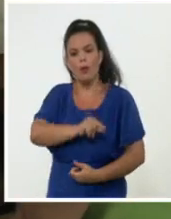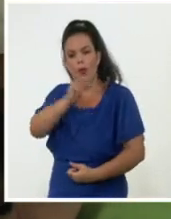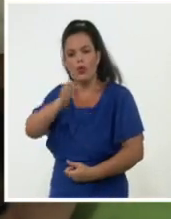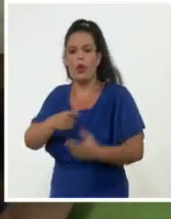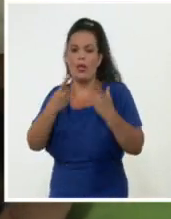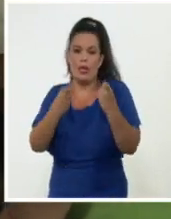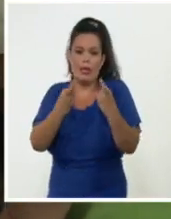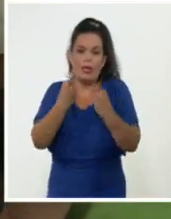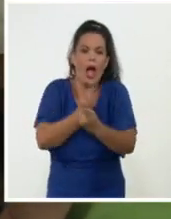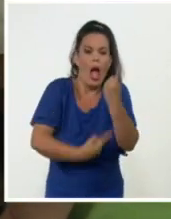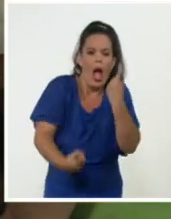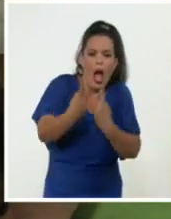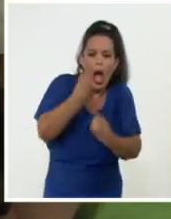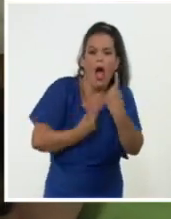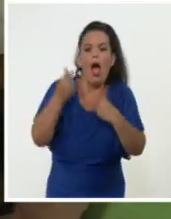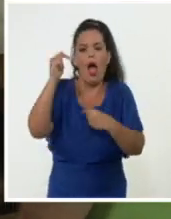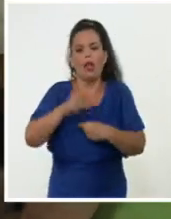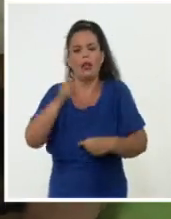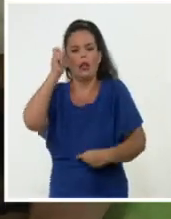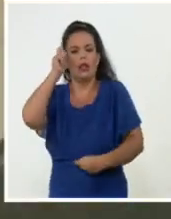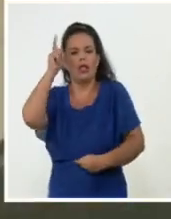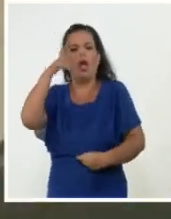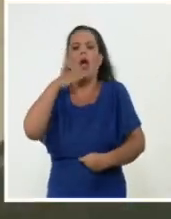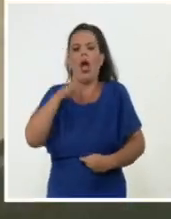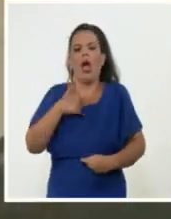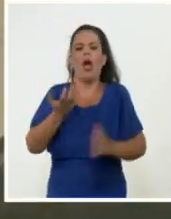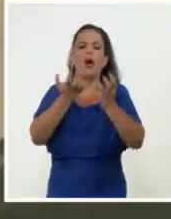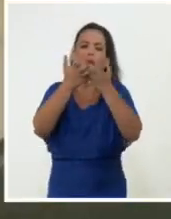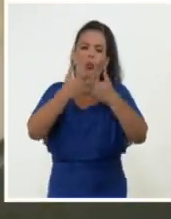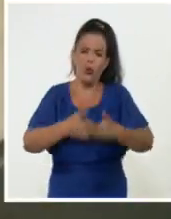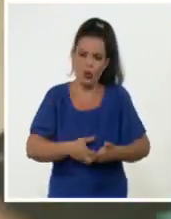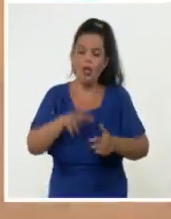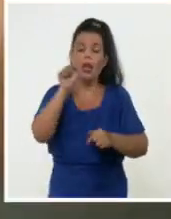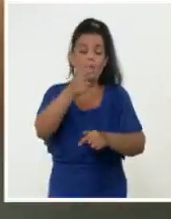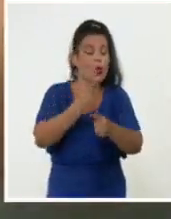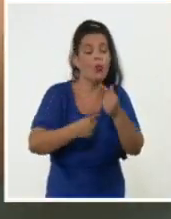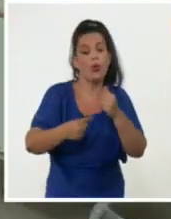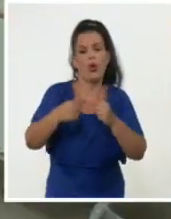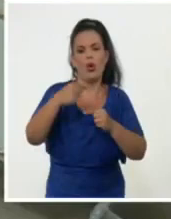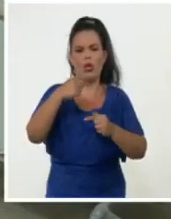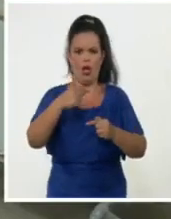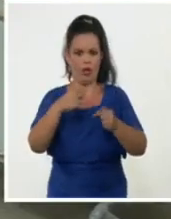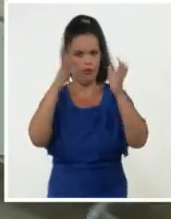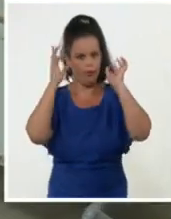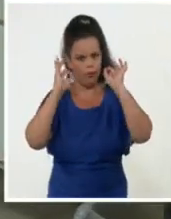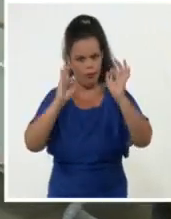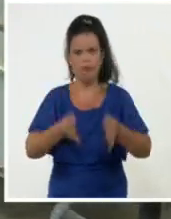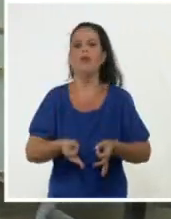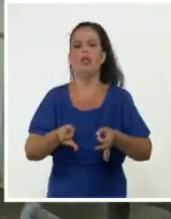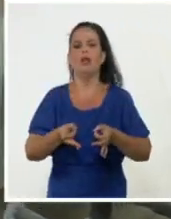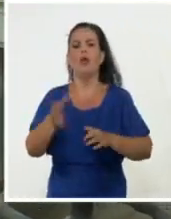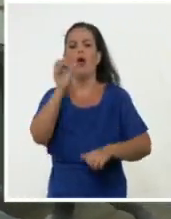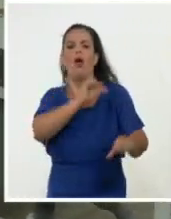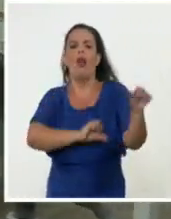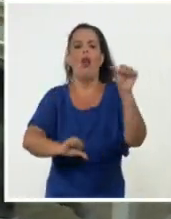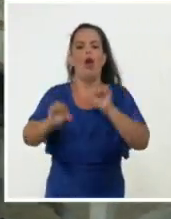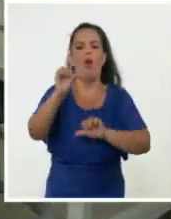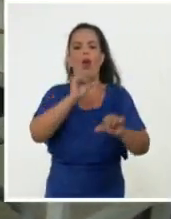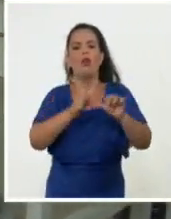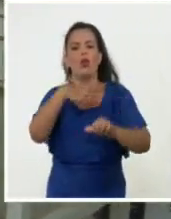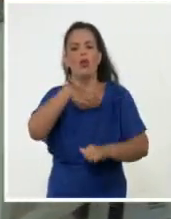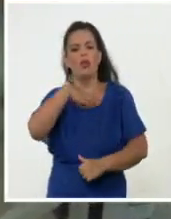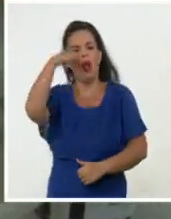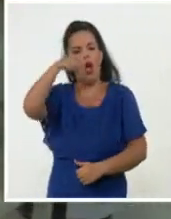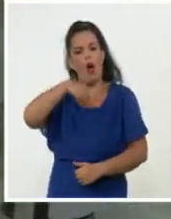artificio recomendado por los facultativos es la primera y principal misión de los laboratorios existentes en el